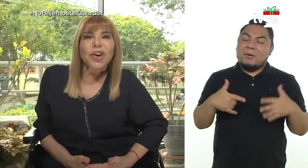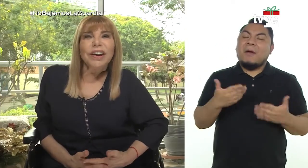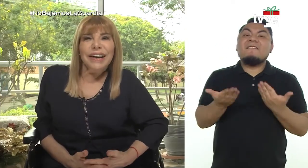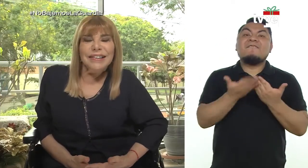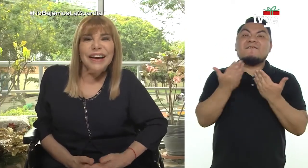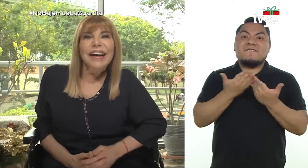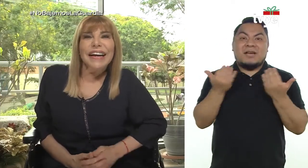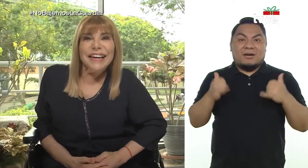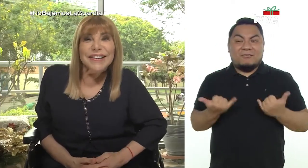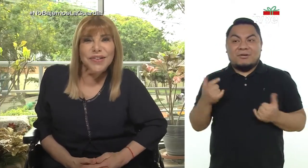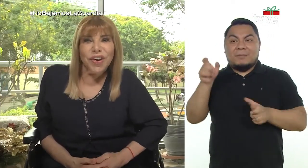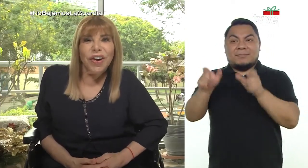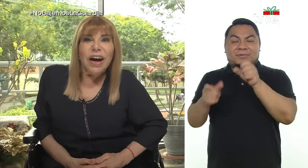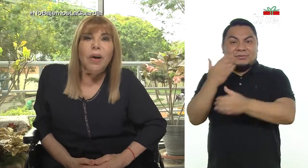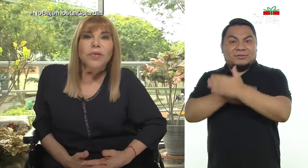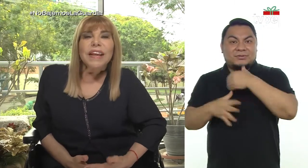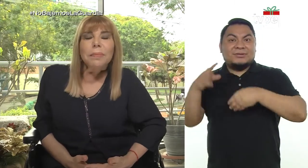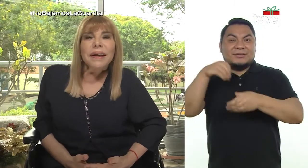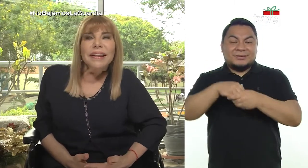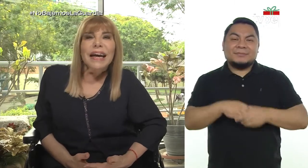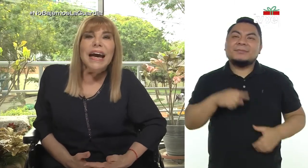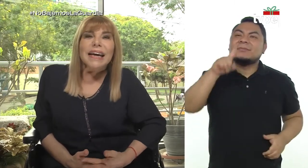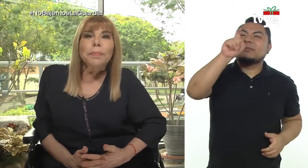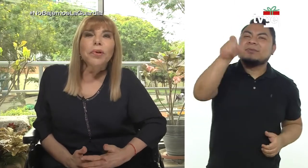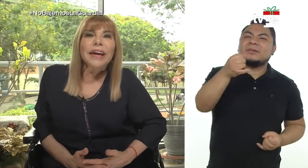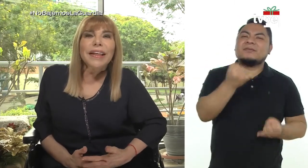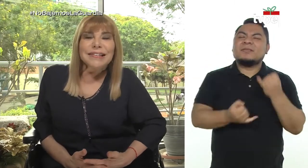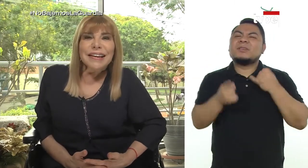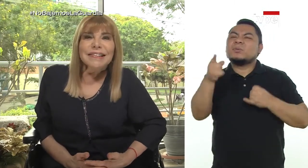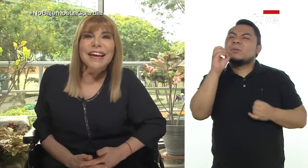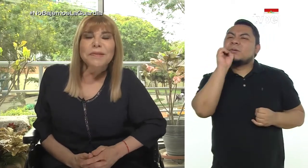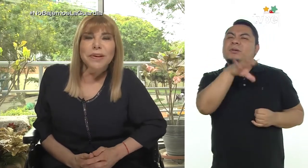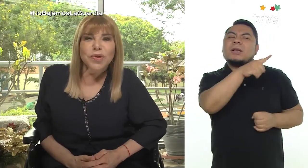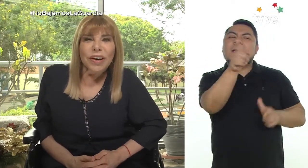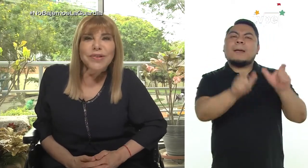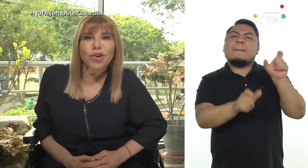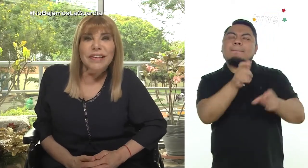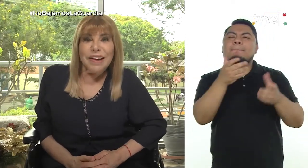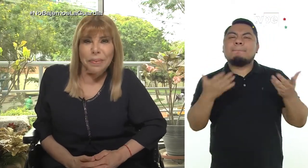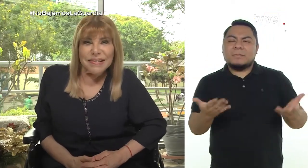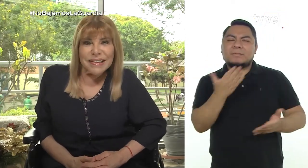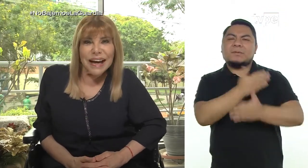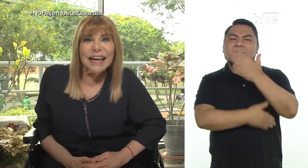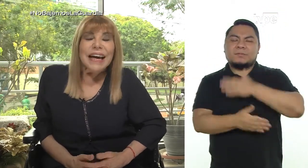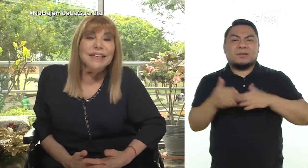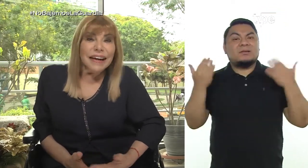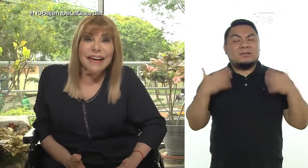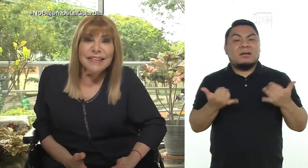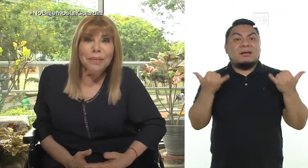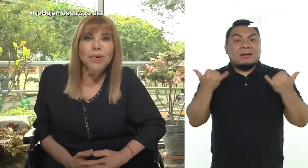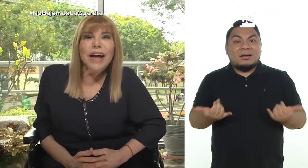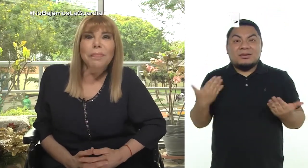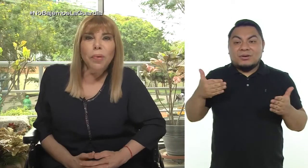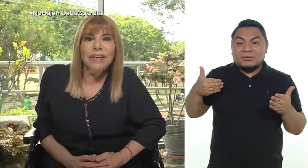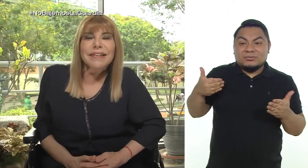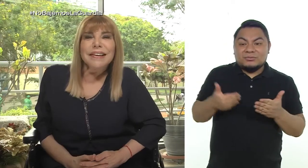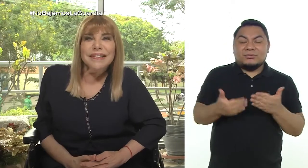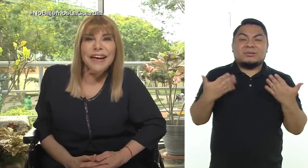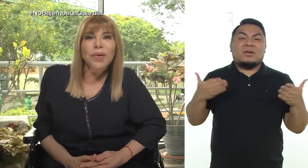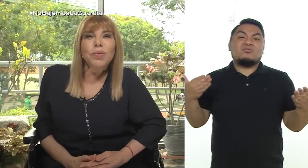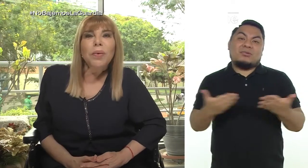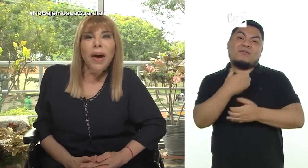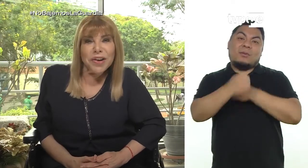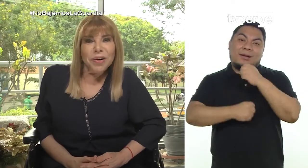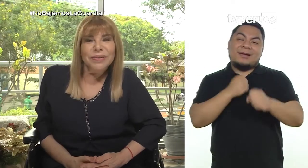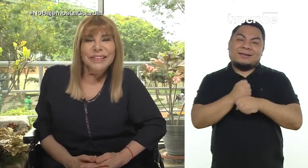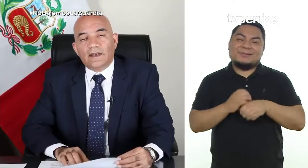sencillo realizar el registro. Finalmente, ¿qué podría decirles a las personas con discapacidad ya que estamos a puertas de